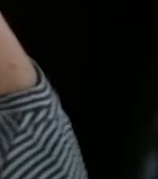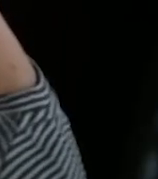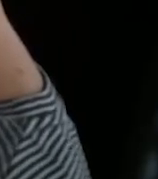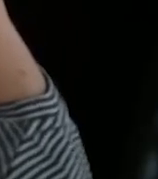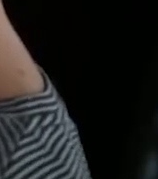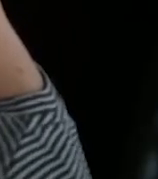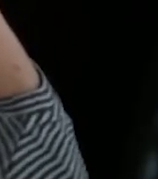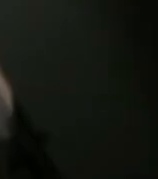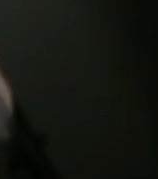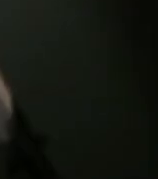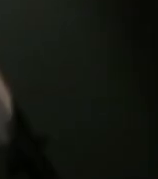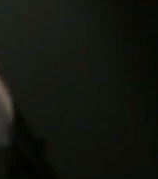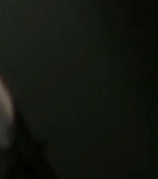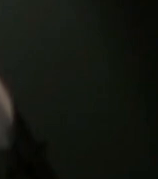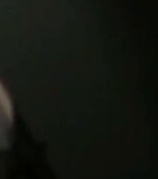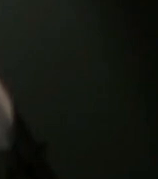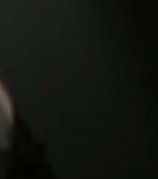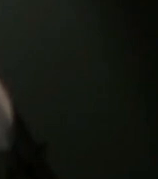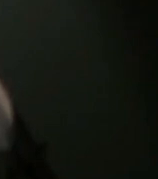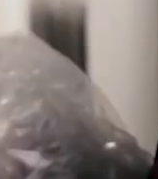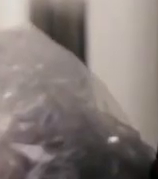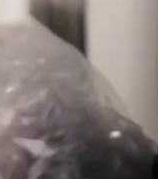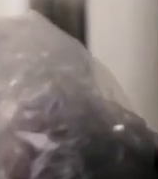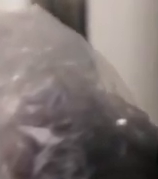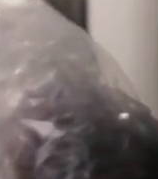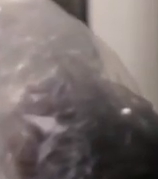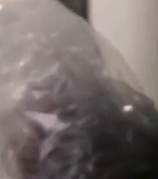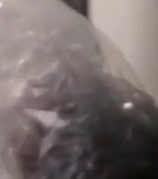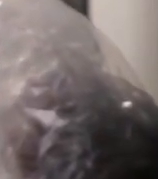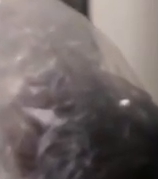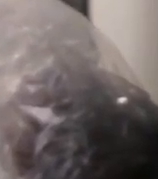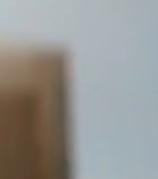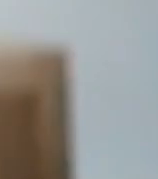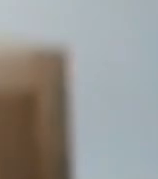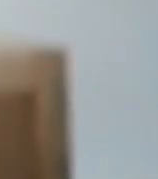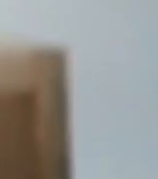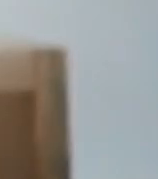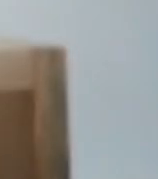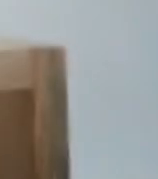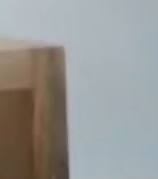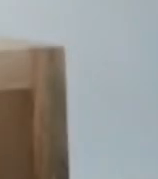sin libros, el tiempo sin libros, aquí en Uruguay, es decir,